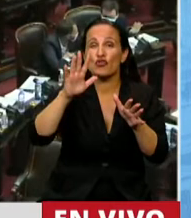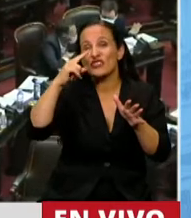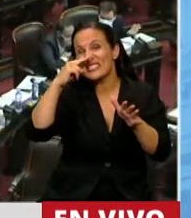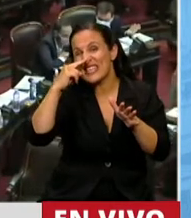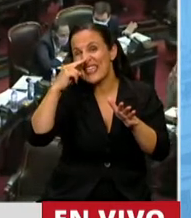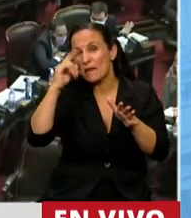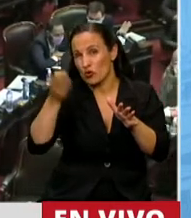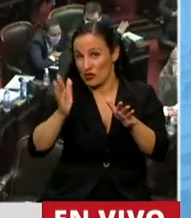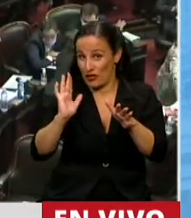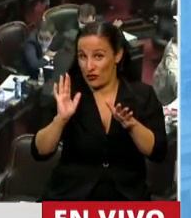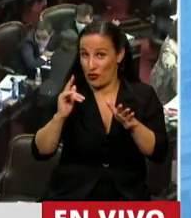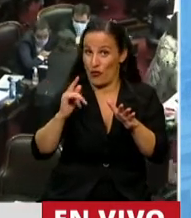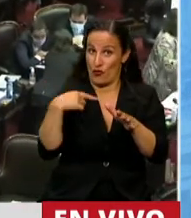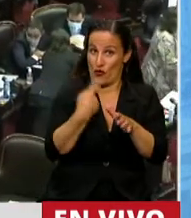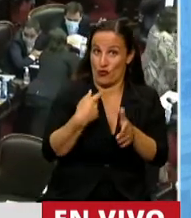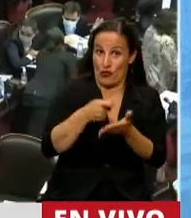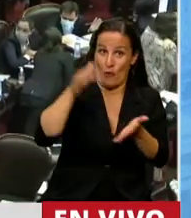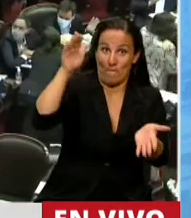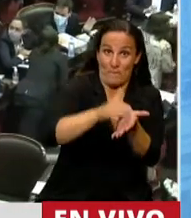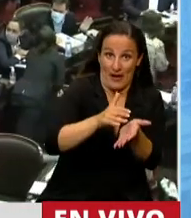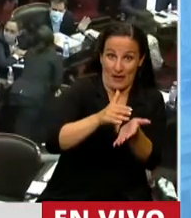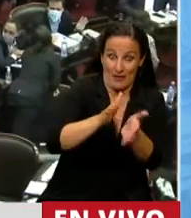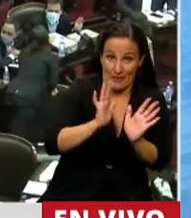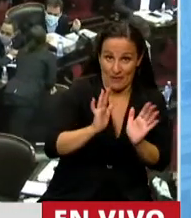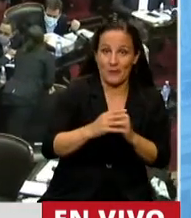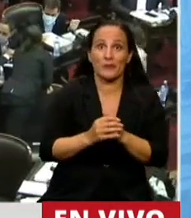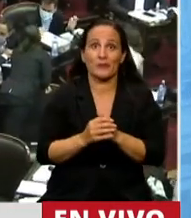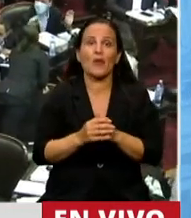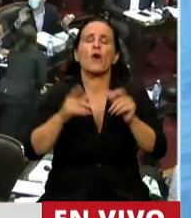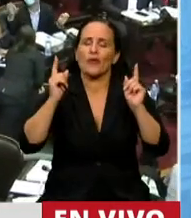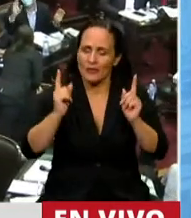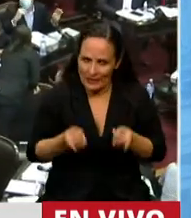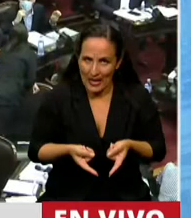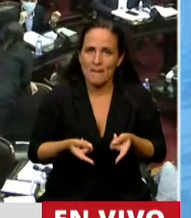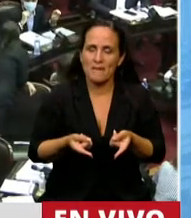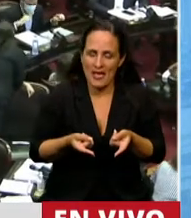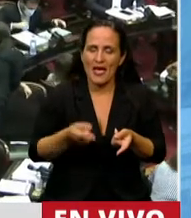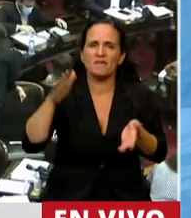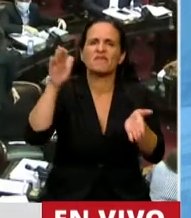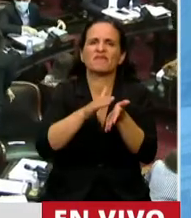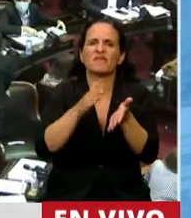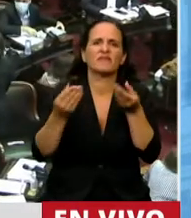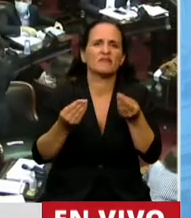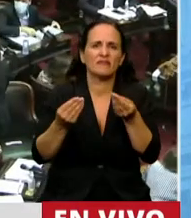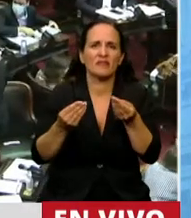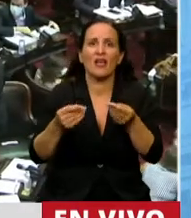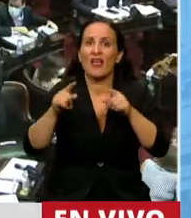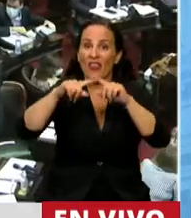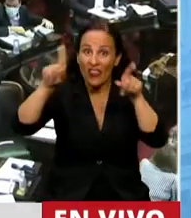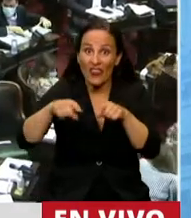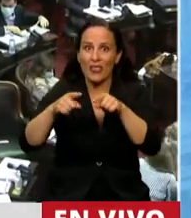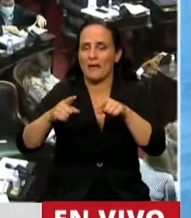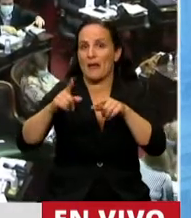7%. Por su parte, también se observó una reducción significativa en el cupón máximo de los nuevos